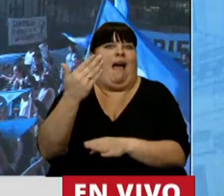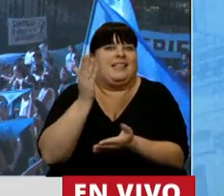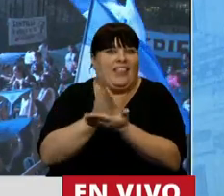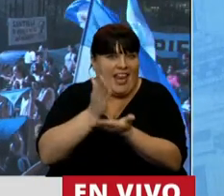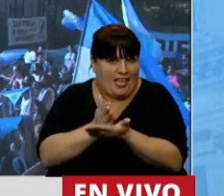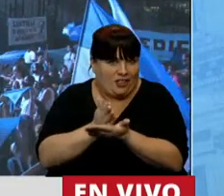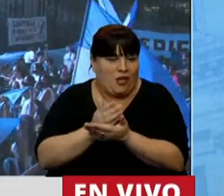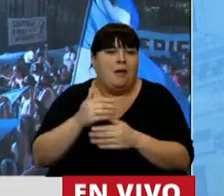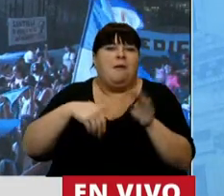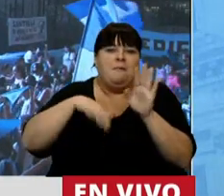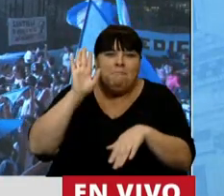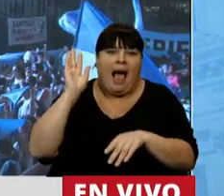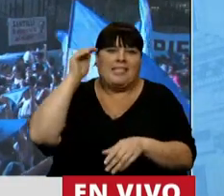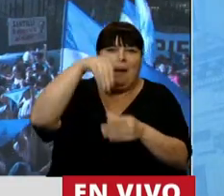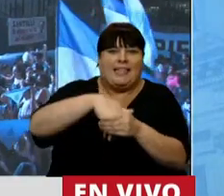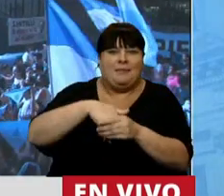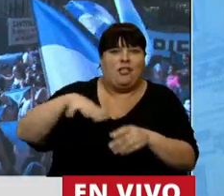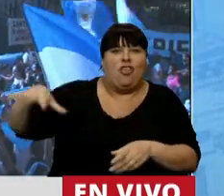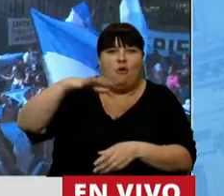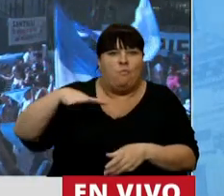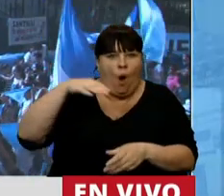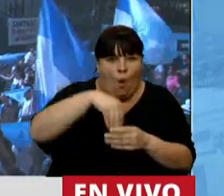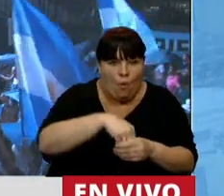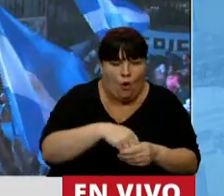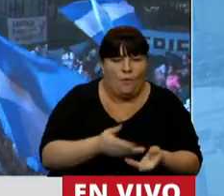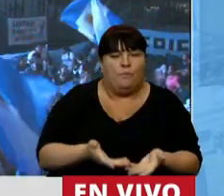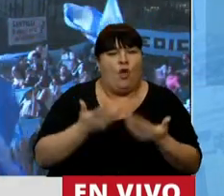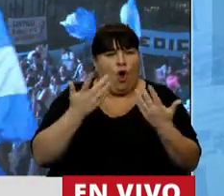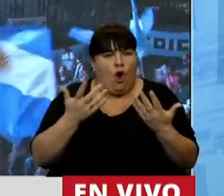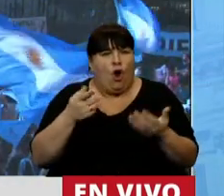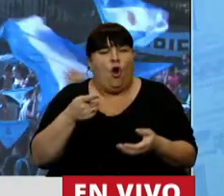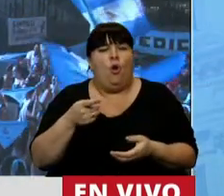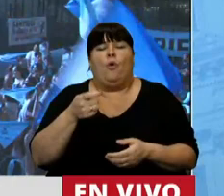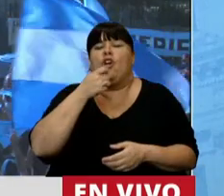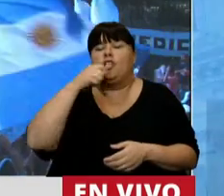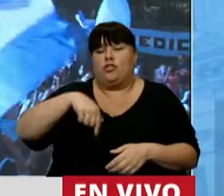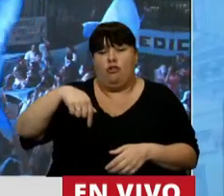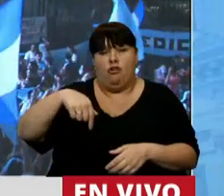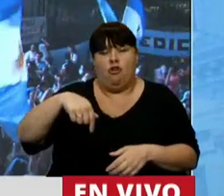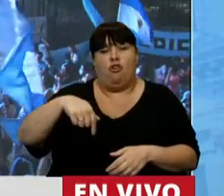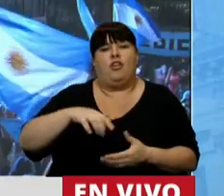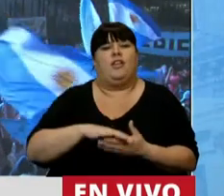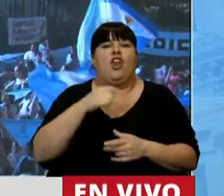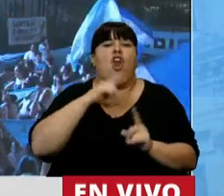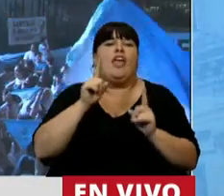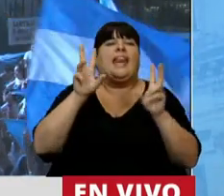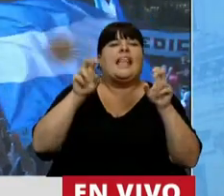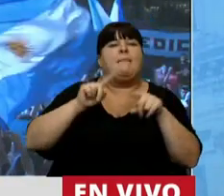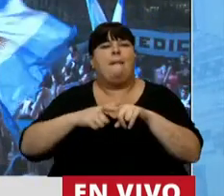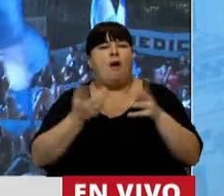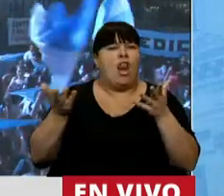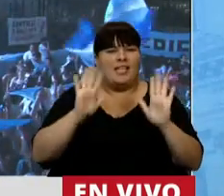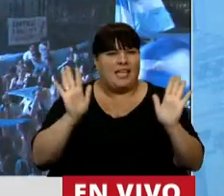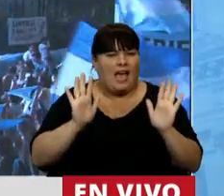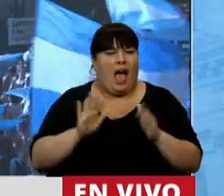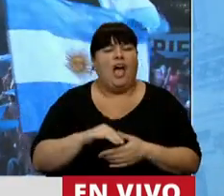y ampliaron la participación popular. Por supuesto, si voy para no hacer una cuestión política